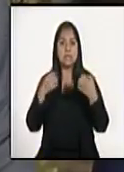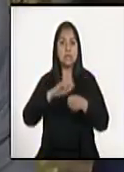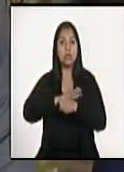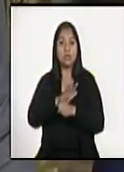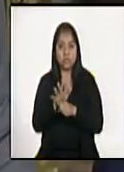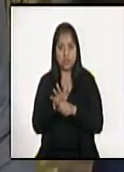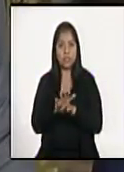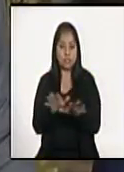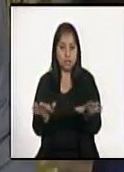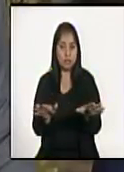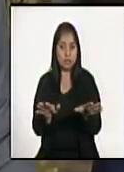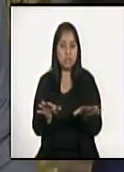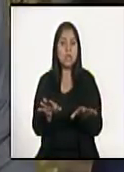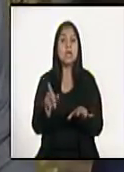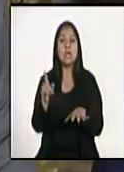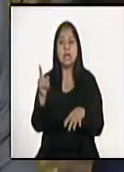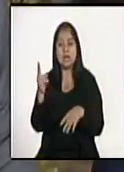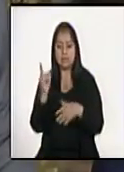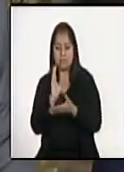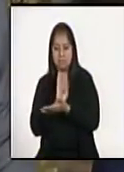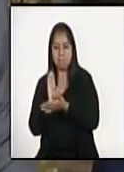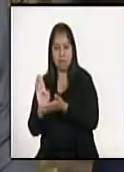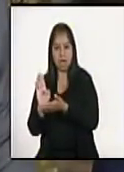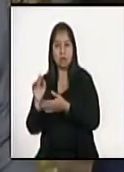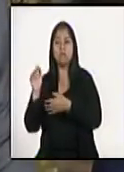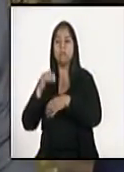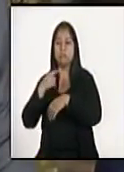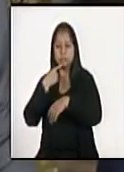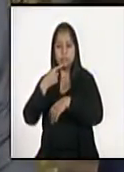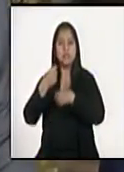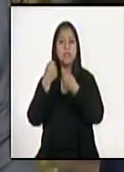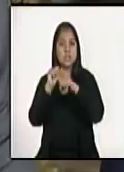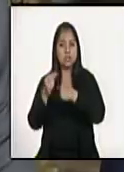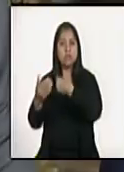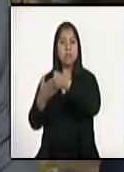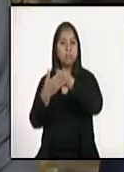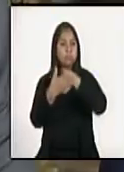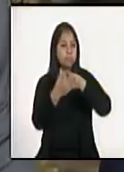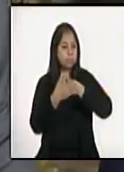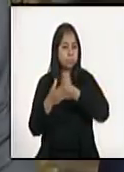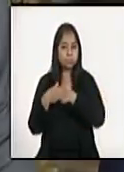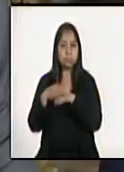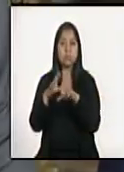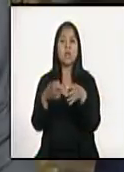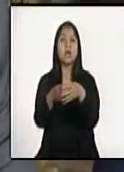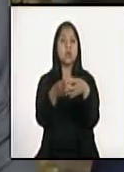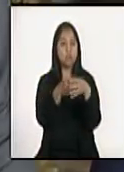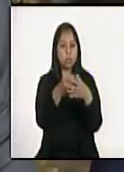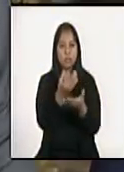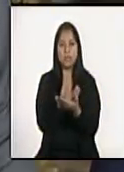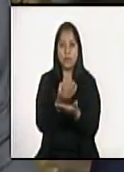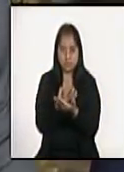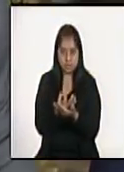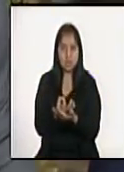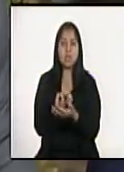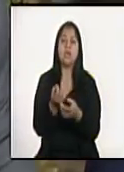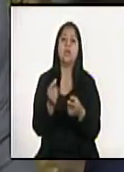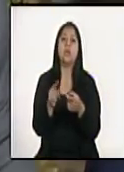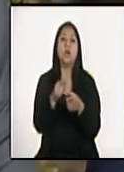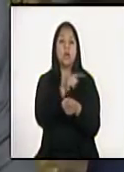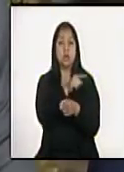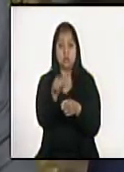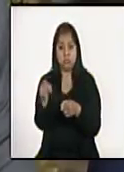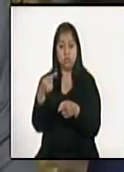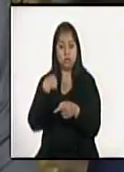la superintendencia de bancos hizo un llamado a los sectores financieros, a los sectores que